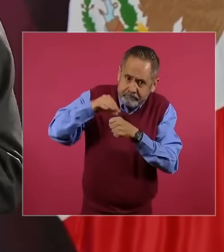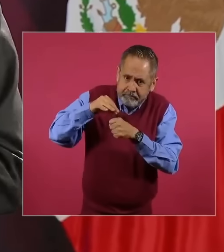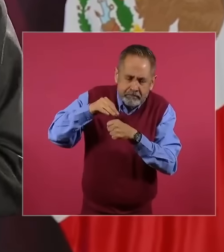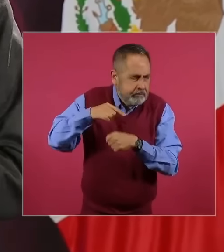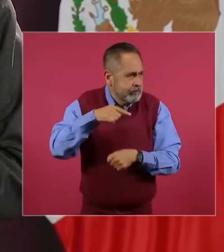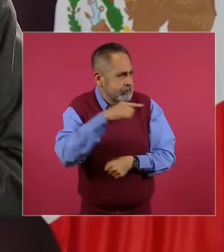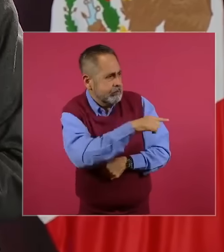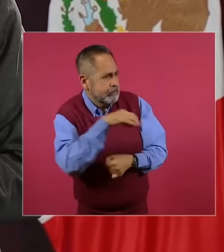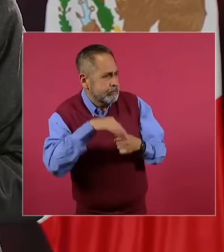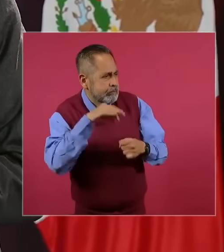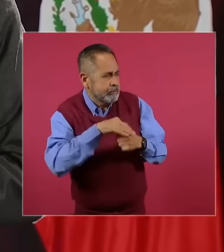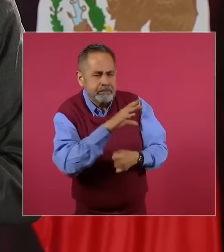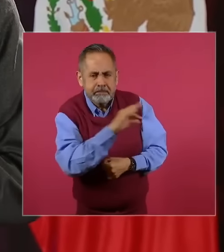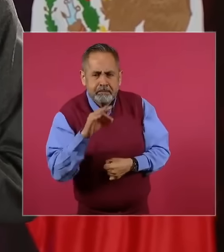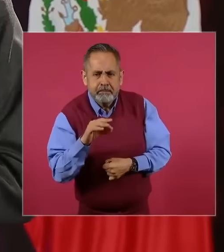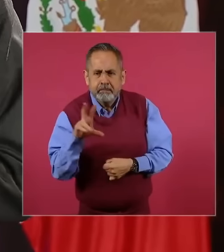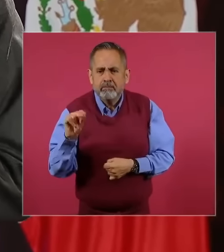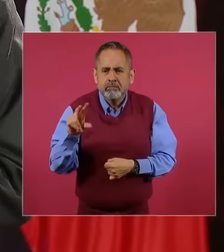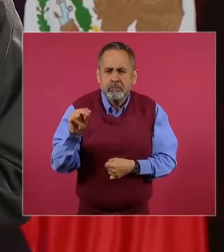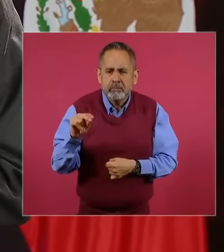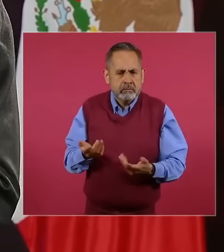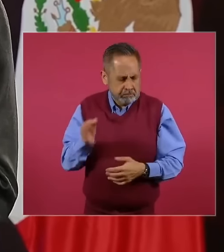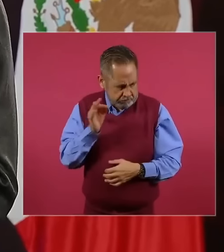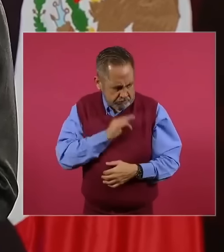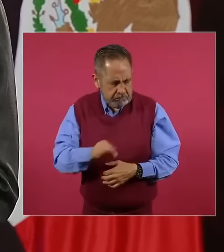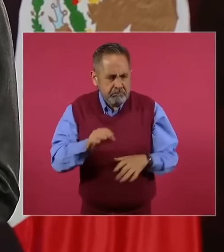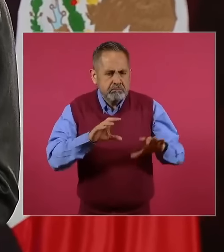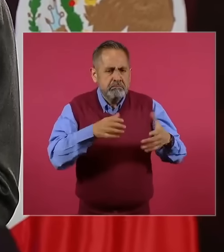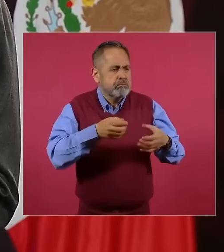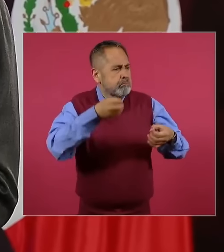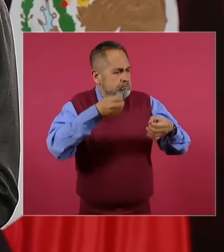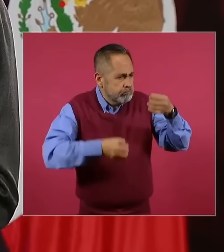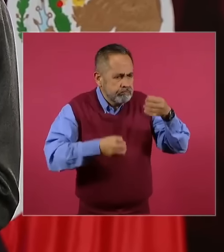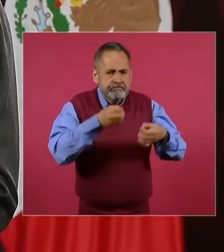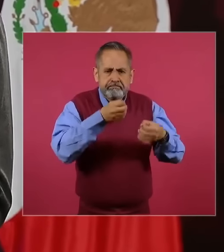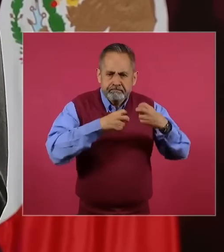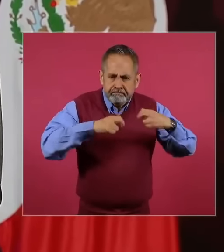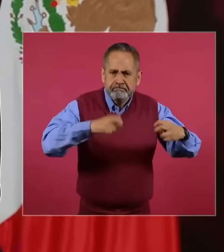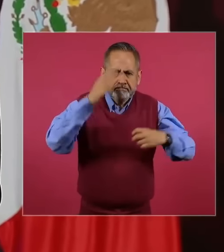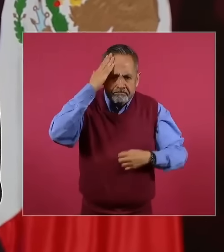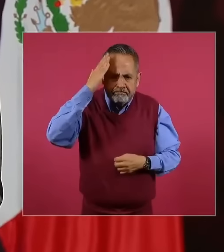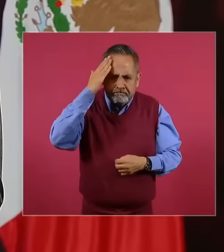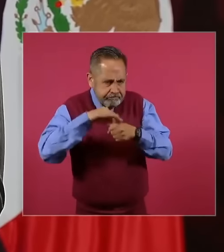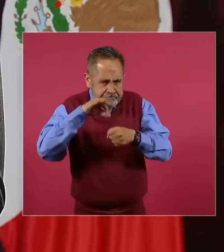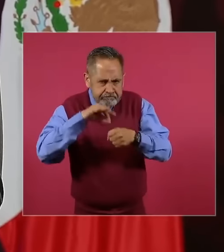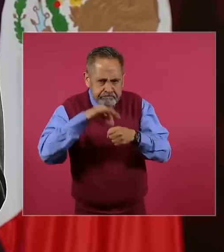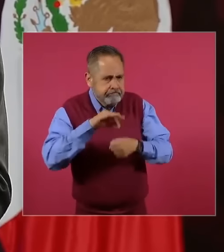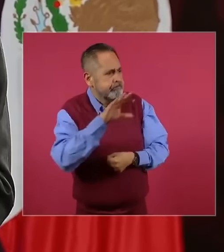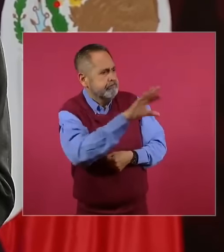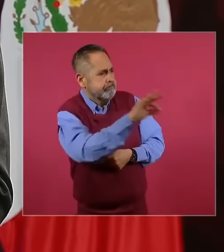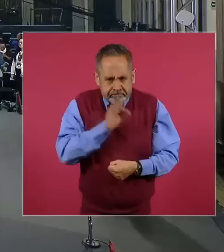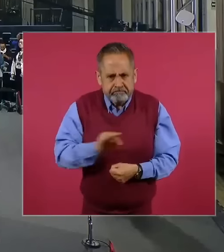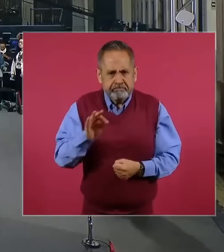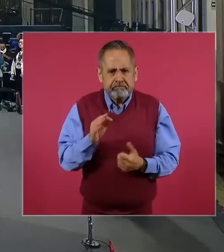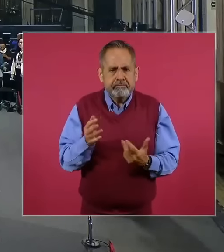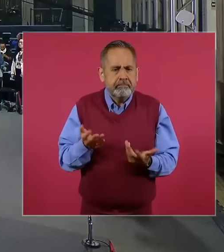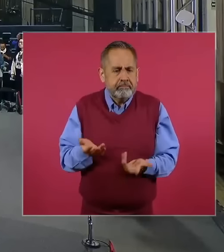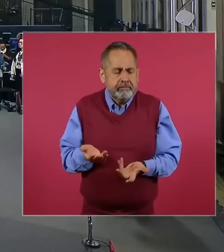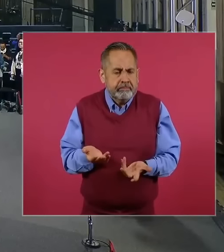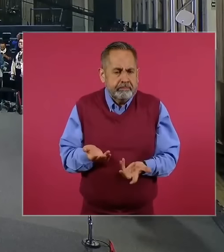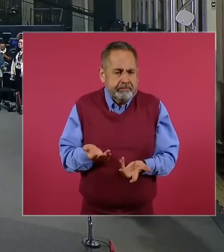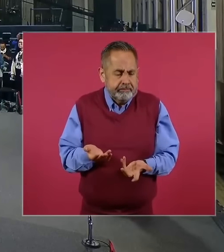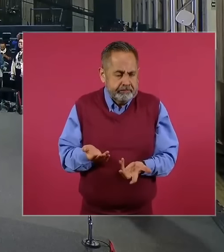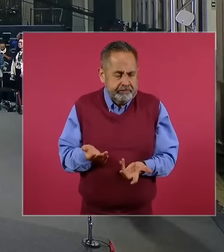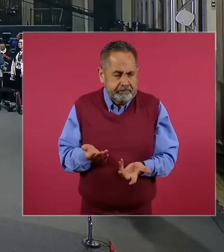a poder elegir a los jueces, a los magistrados, a los ministros? Además, ya esto no tenemos